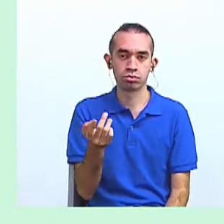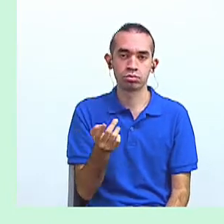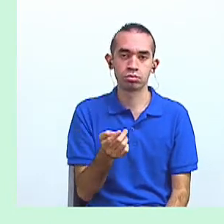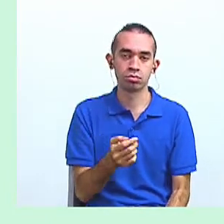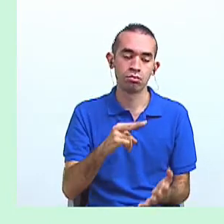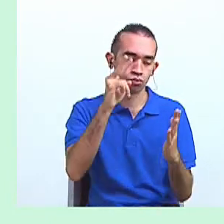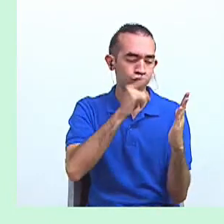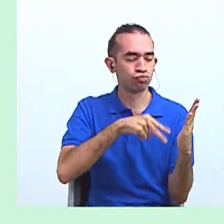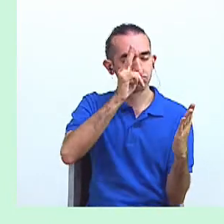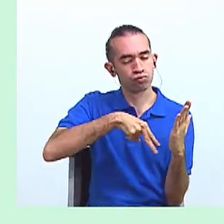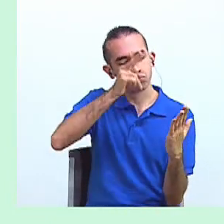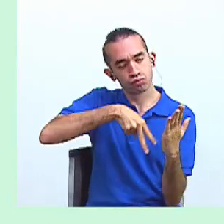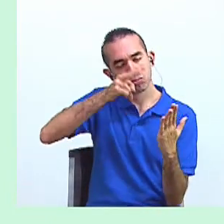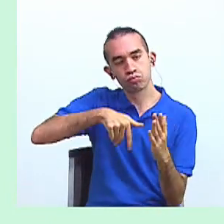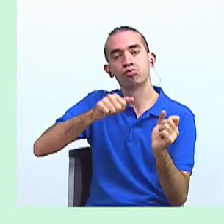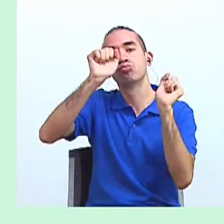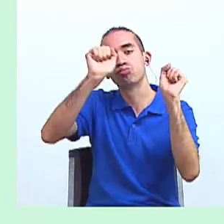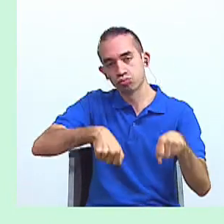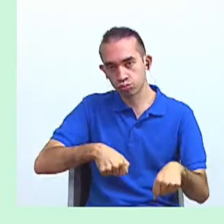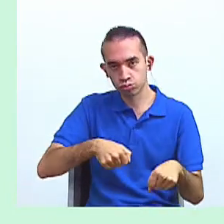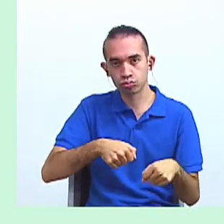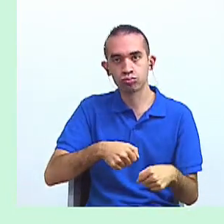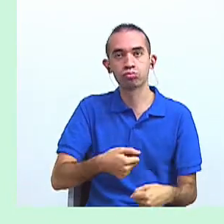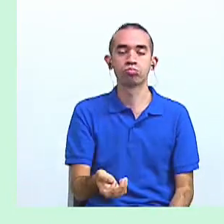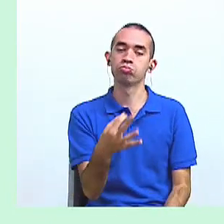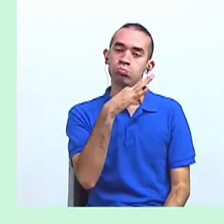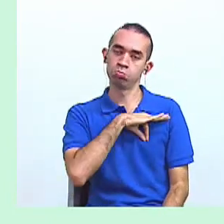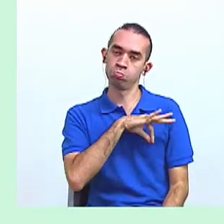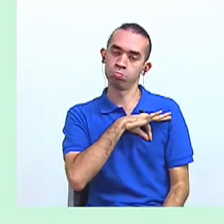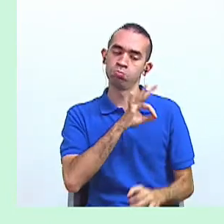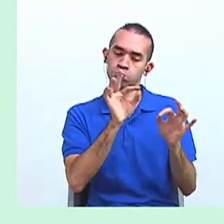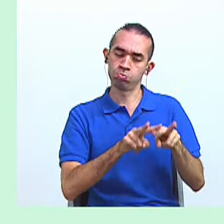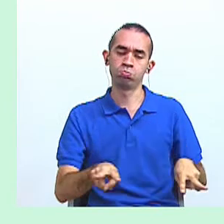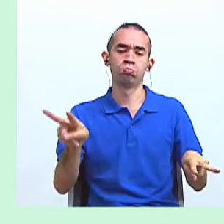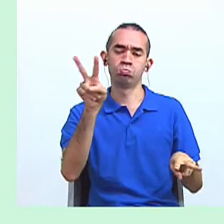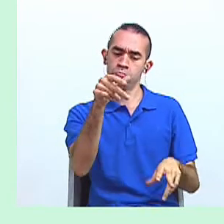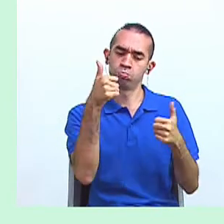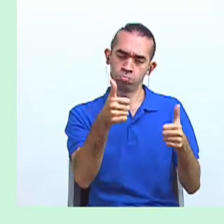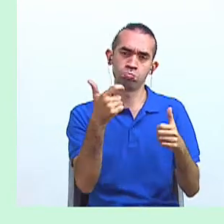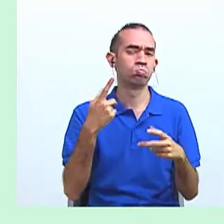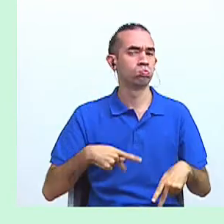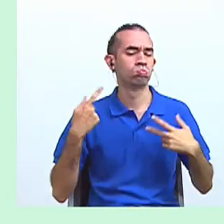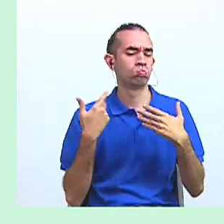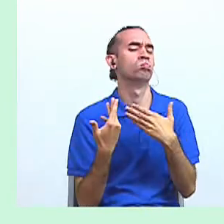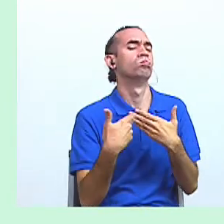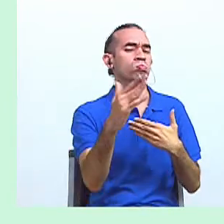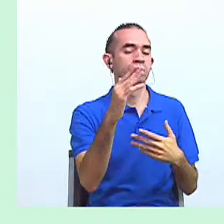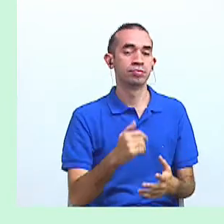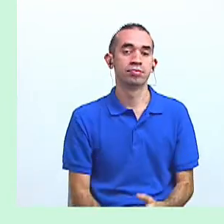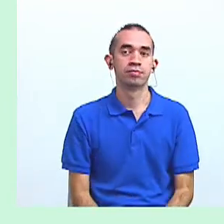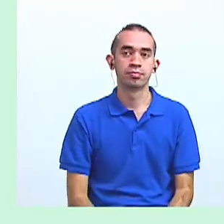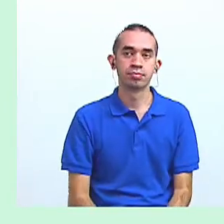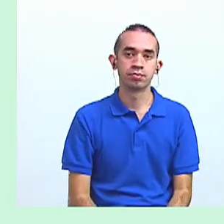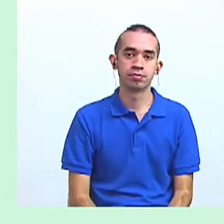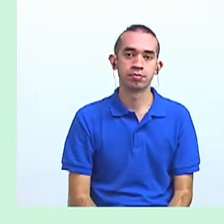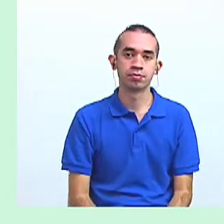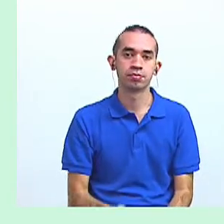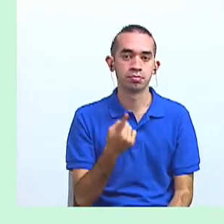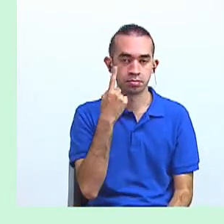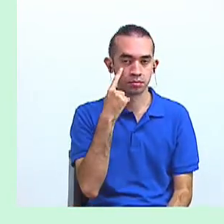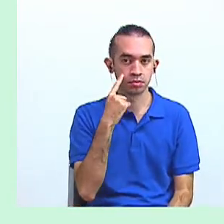de la lectura nos puede dar grandes ventajas en la vida. Descubramos las